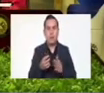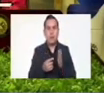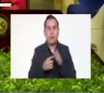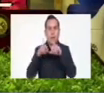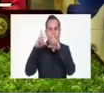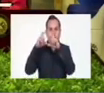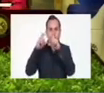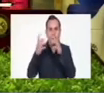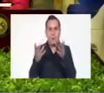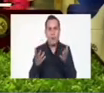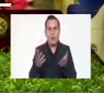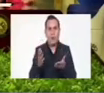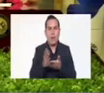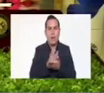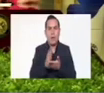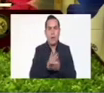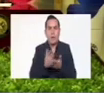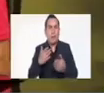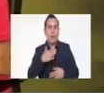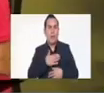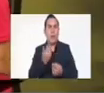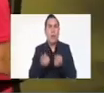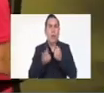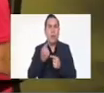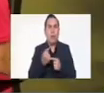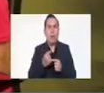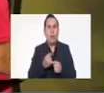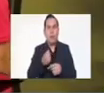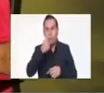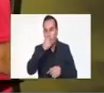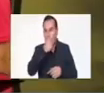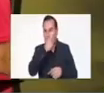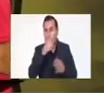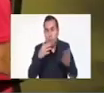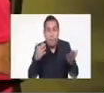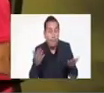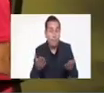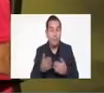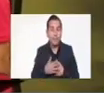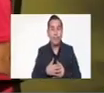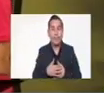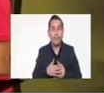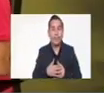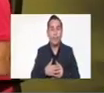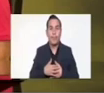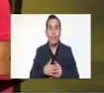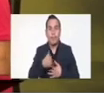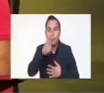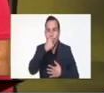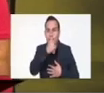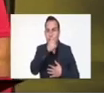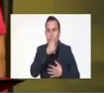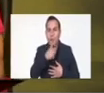foto. El violín adentro no traía violín. Lo que tenía era esta droga cristal, báscula, droga,